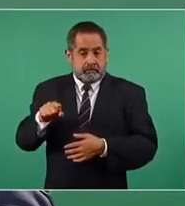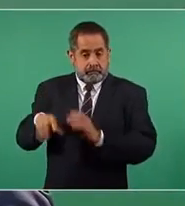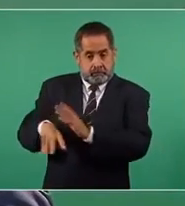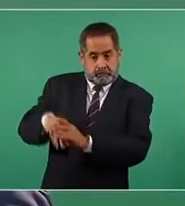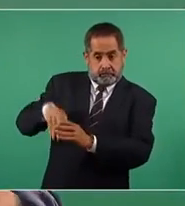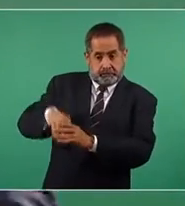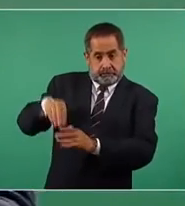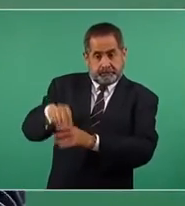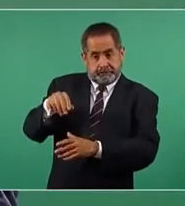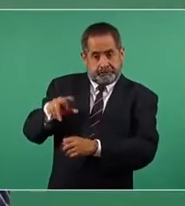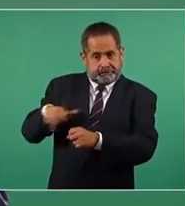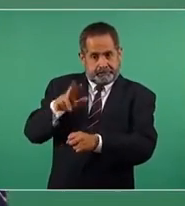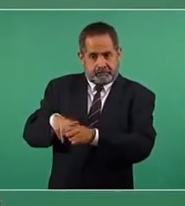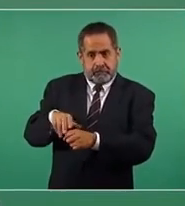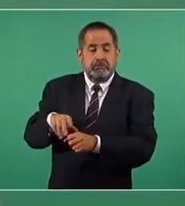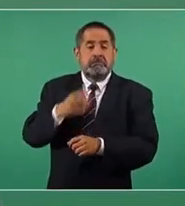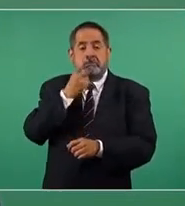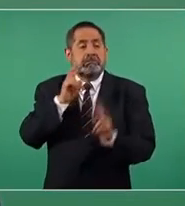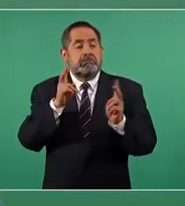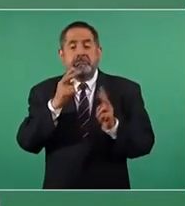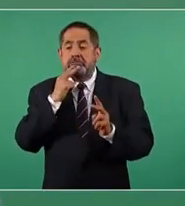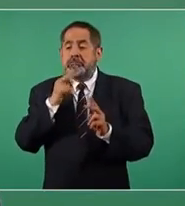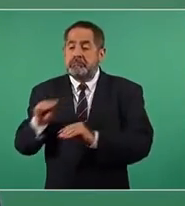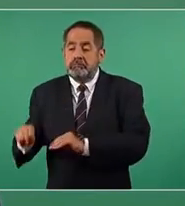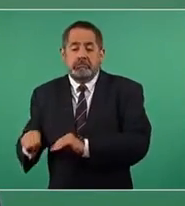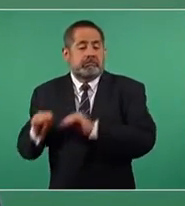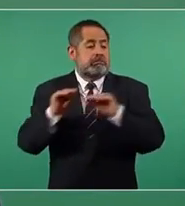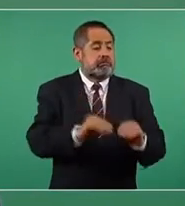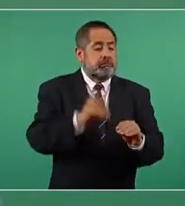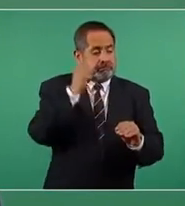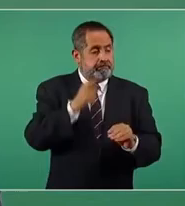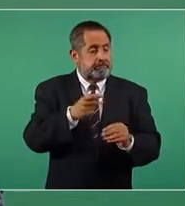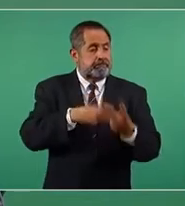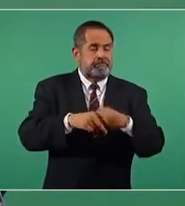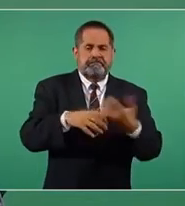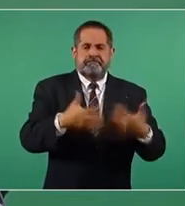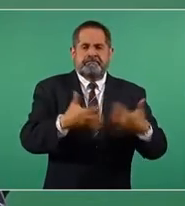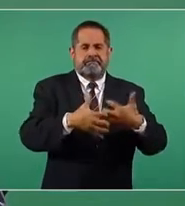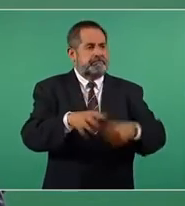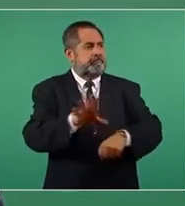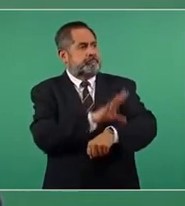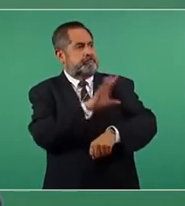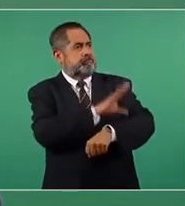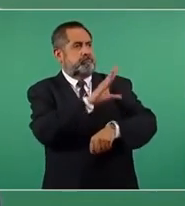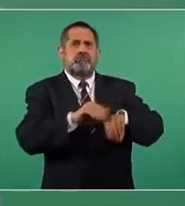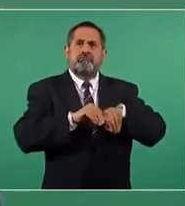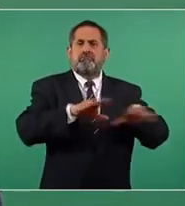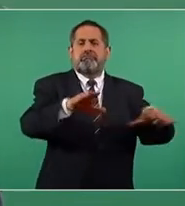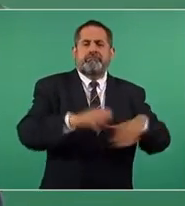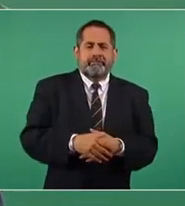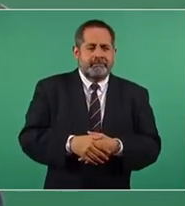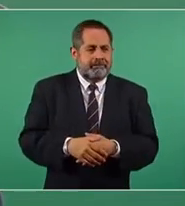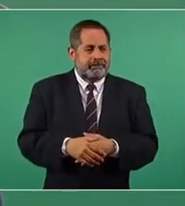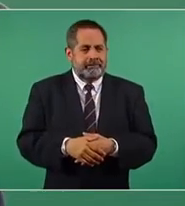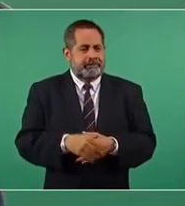para crear plantas termoeléctricas, que se iban a abastecer con ese gas. No se hicieron